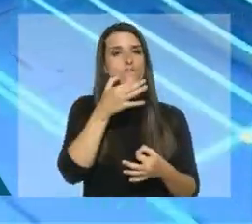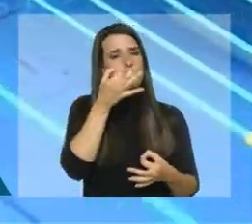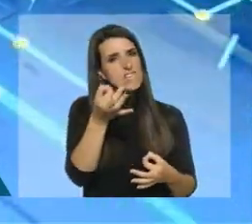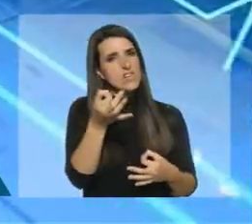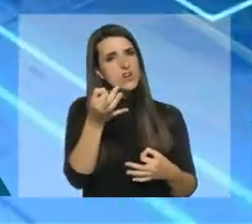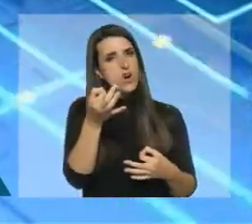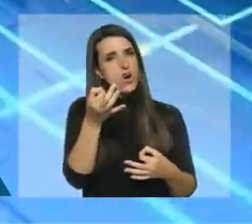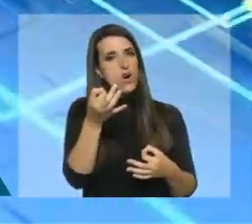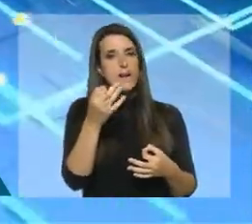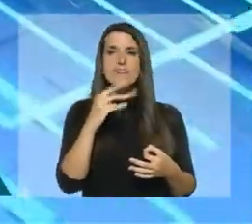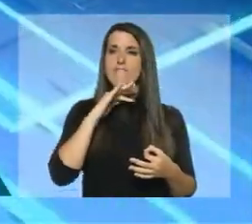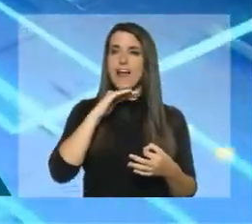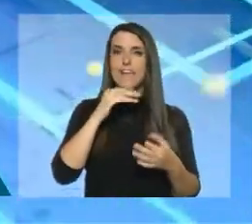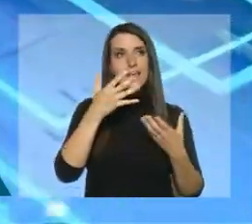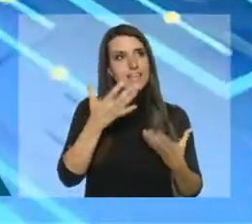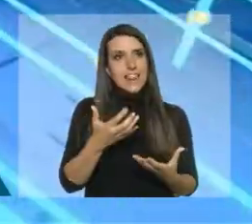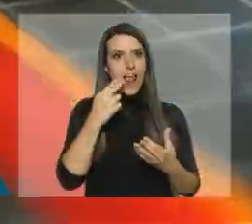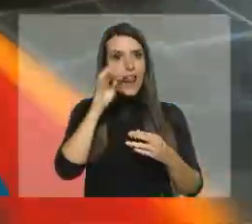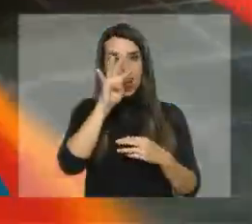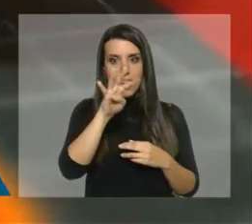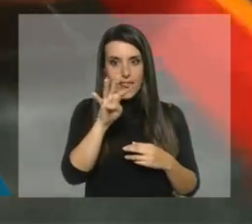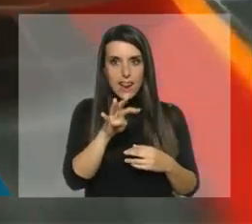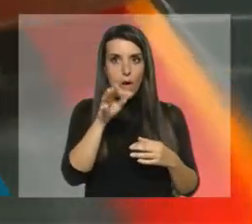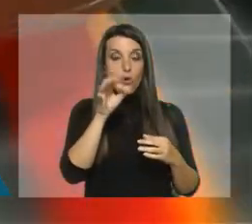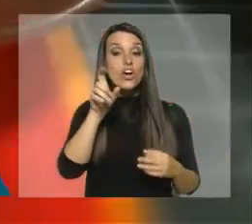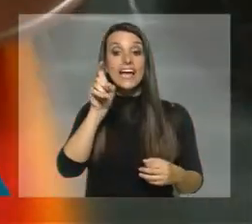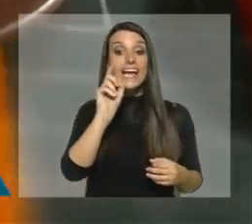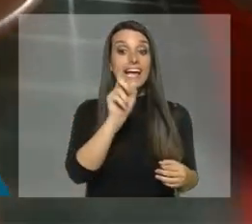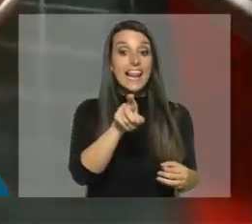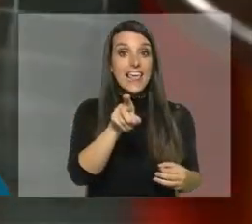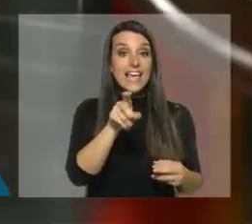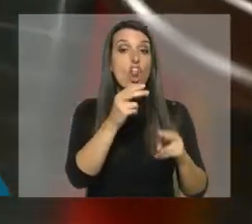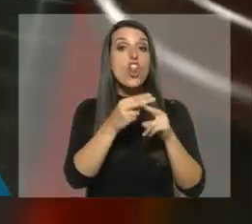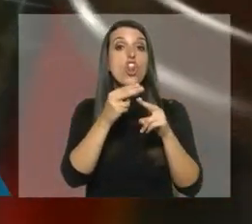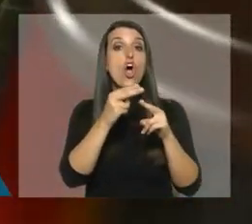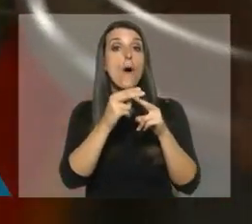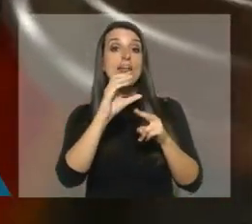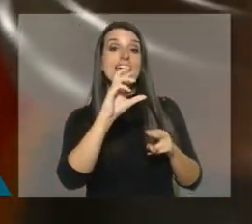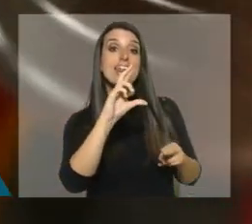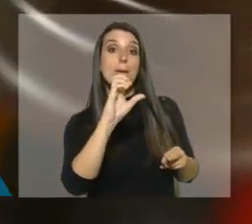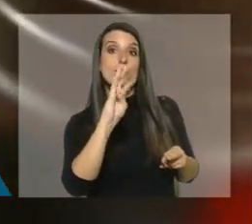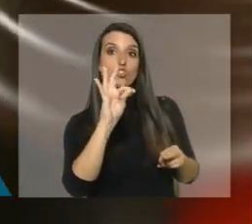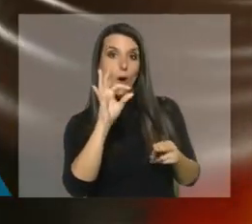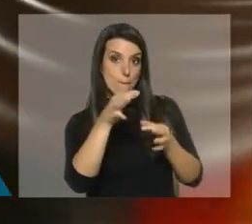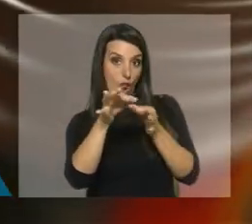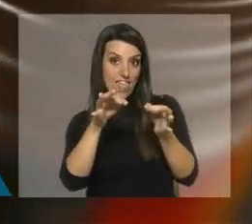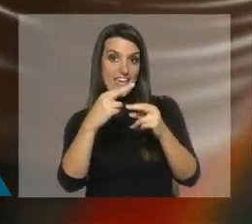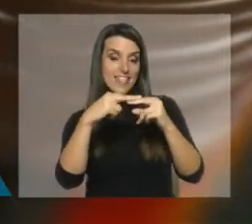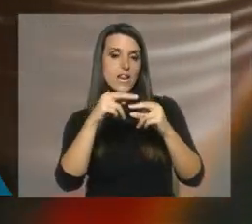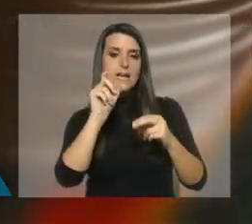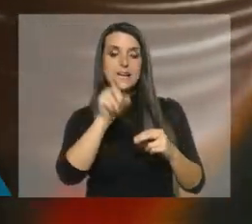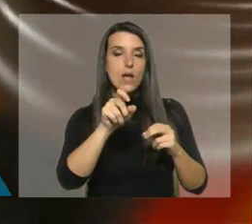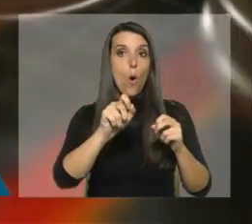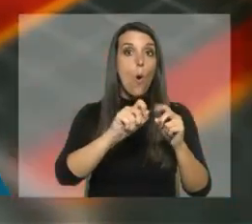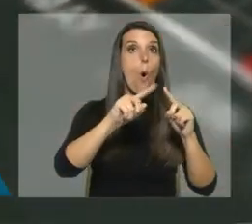al que los autores del fraude querían hacer llegar al lector ya que, si hacía clic sobre el nombre Cripto Boom, era llevado hacia ese